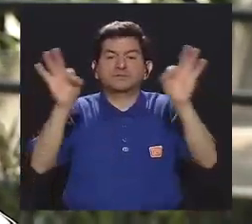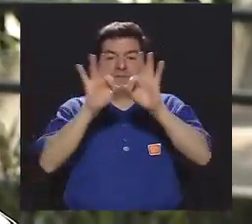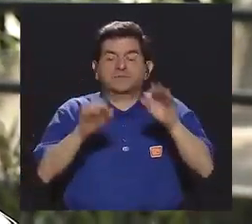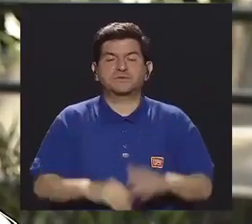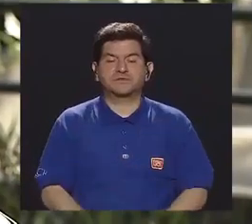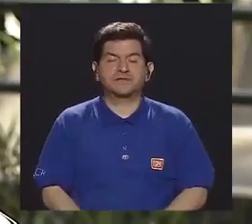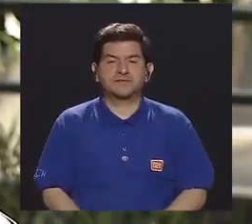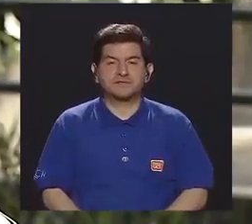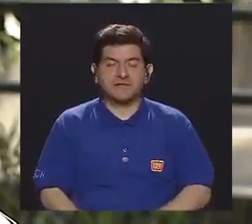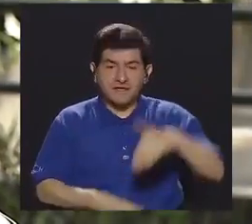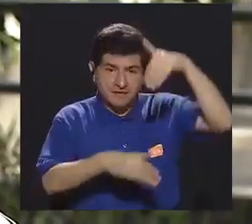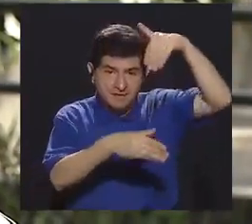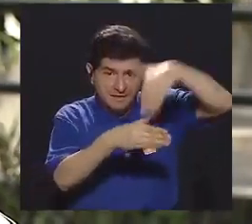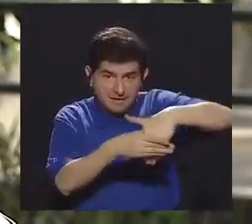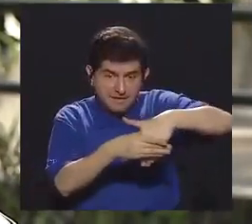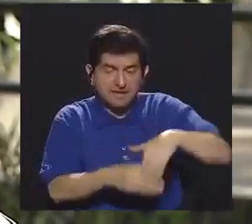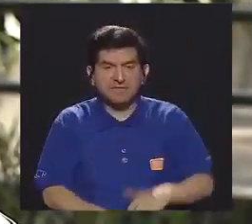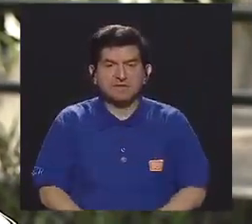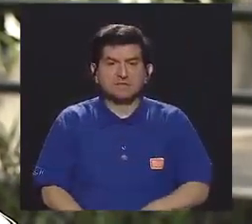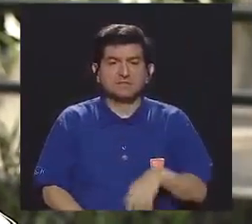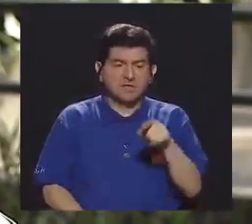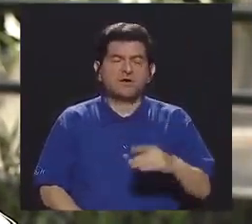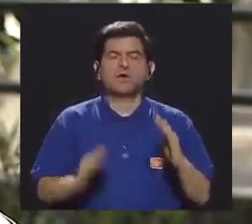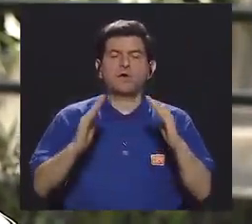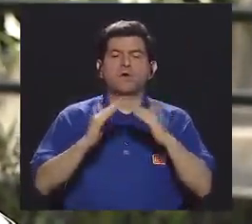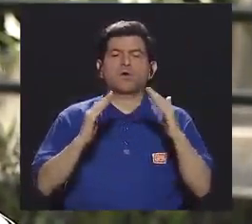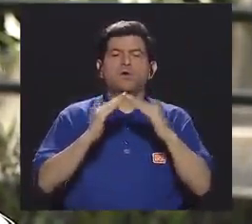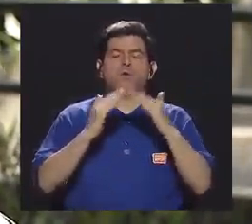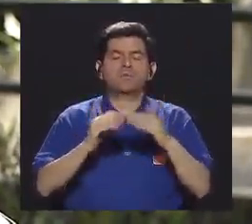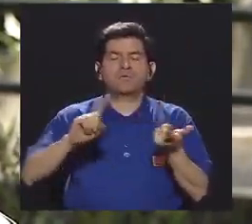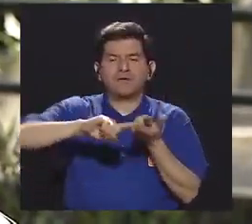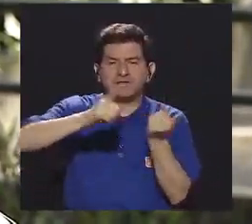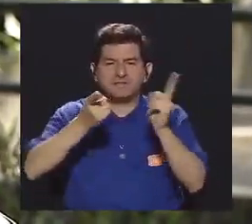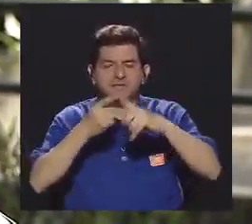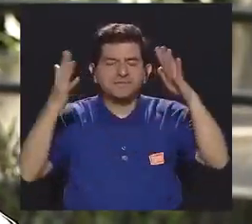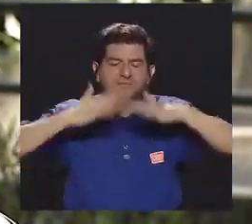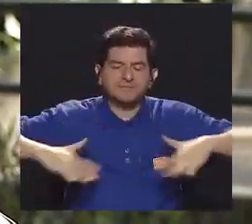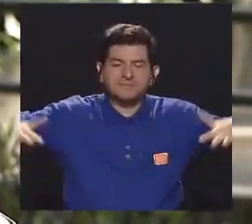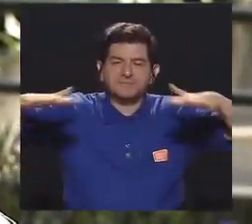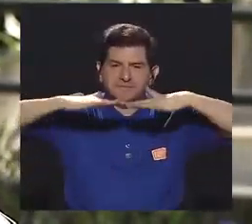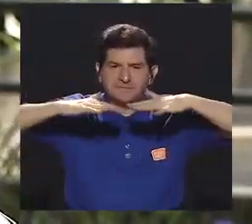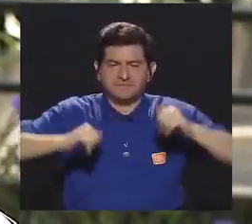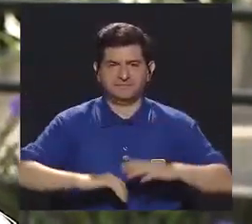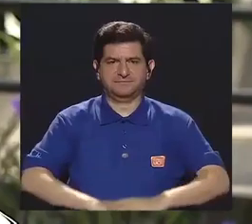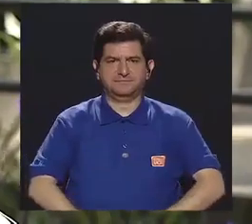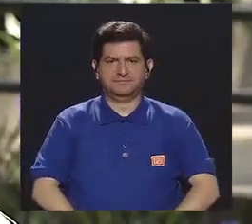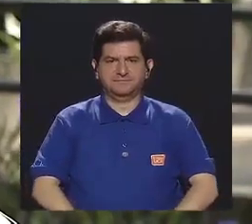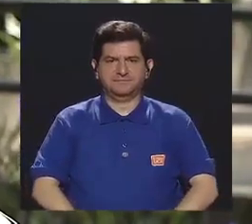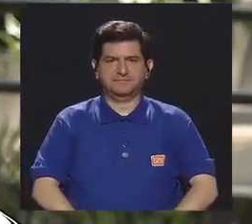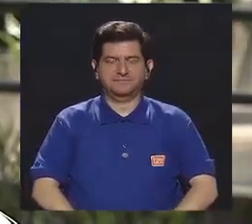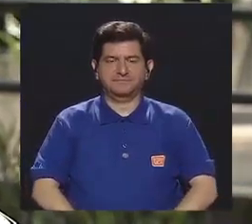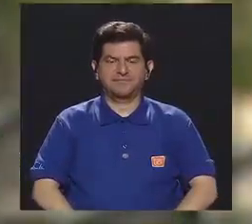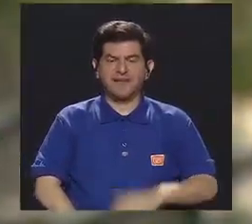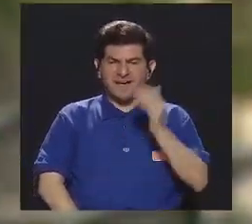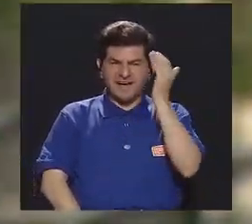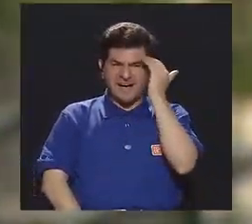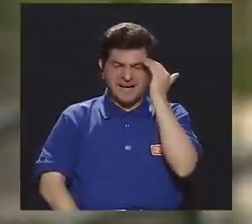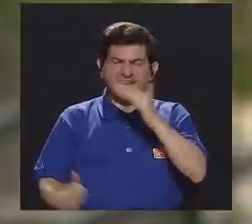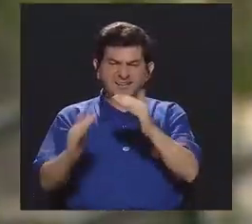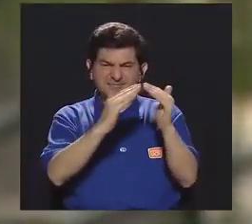aspecto muy importante, la intervención de una convivencia amigable con el medio ambiente, ¿verdad? Porque